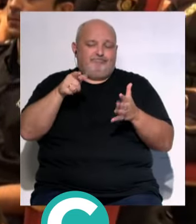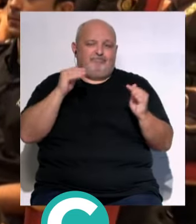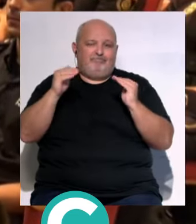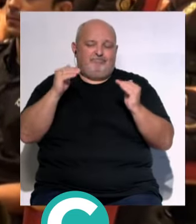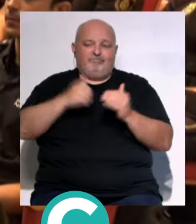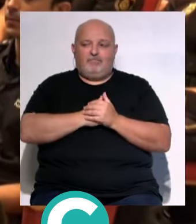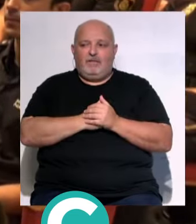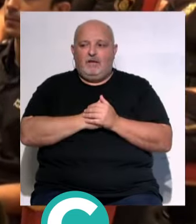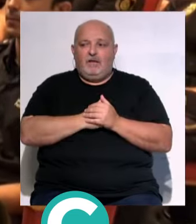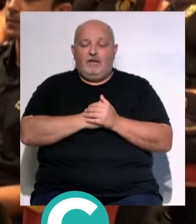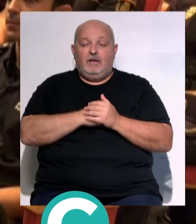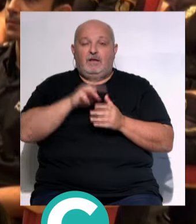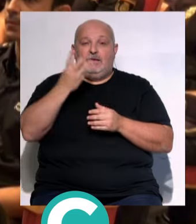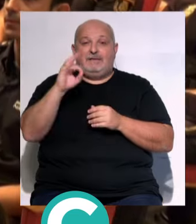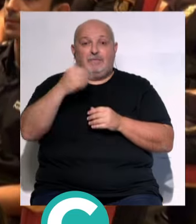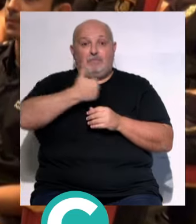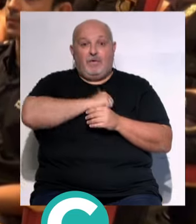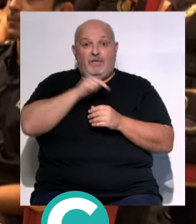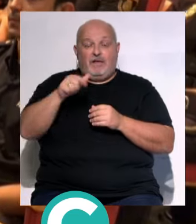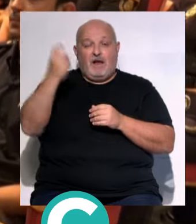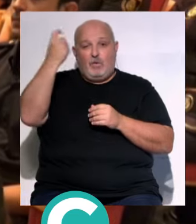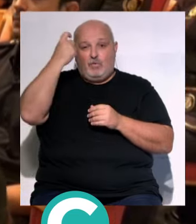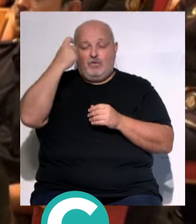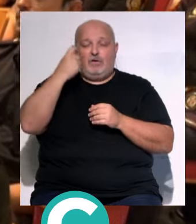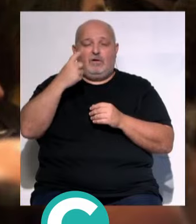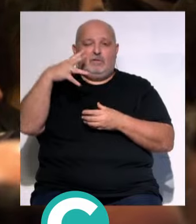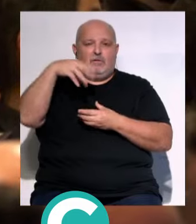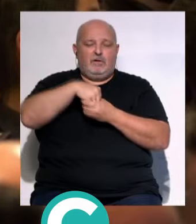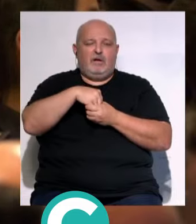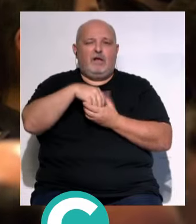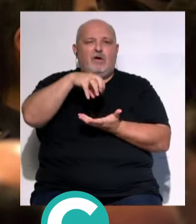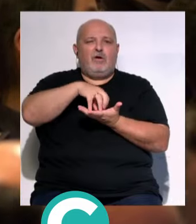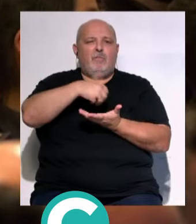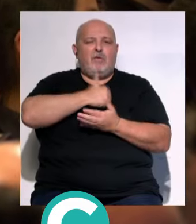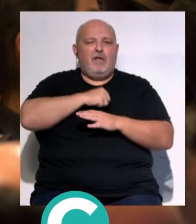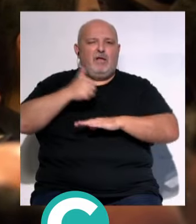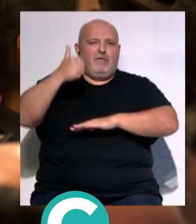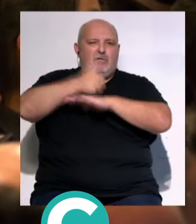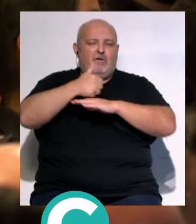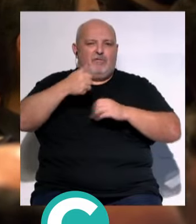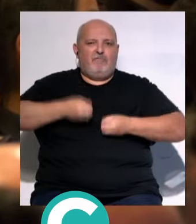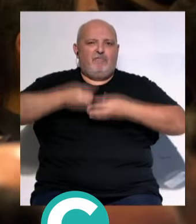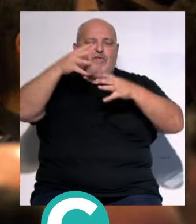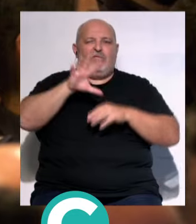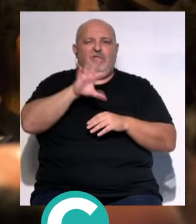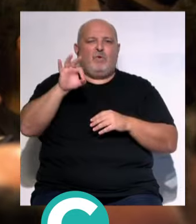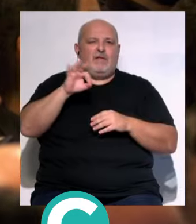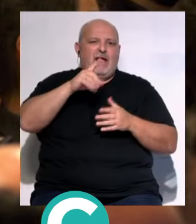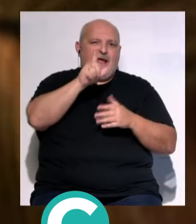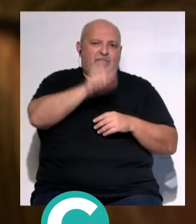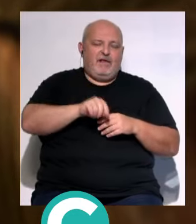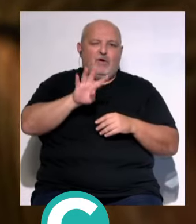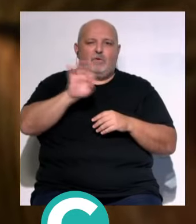periodo estival. Así 30 de estos policías alumnos... incorporan a la comisaría... la capital gaditana... ...50 a la de Algeciras...